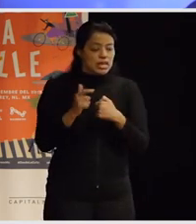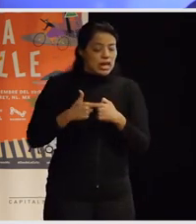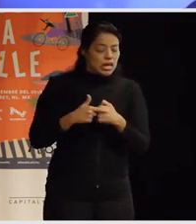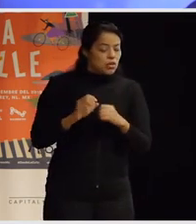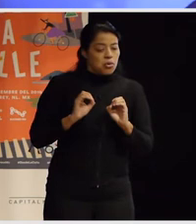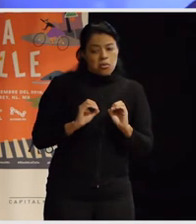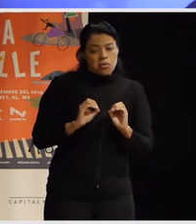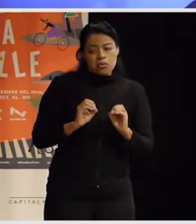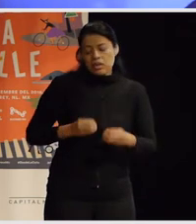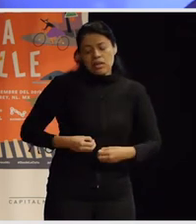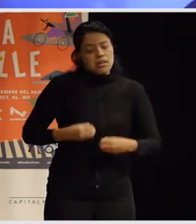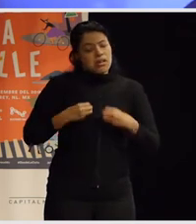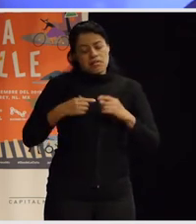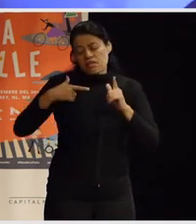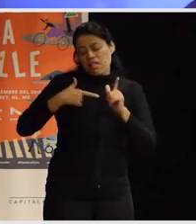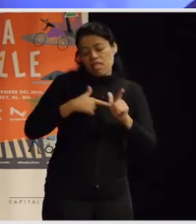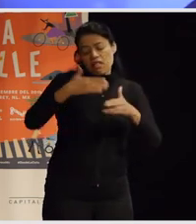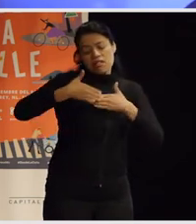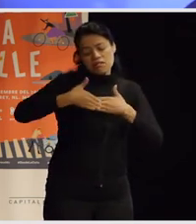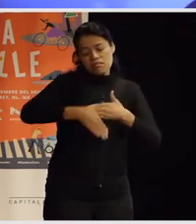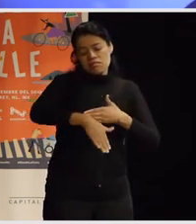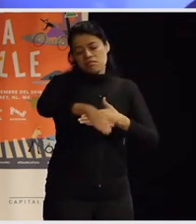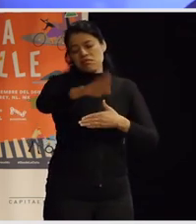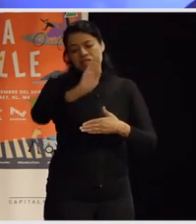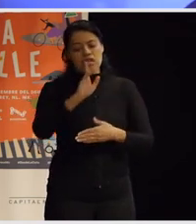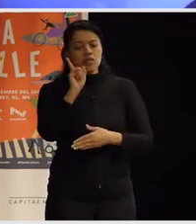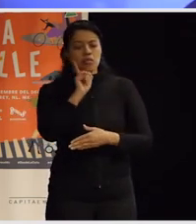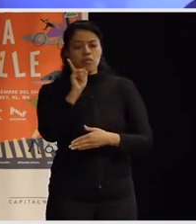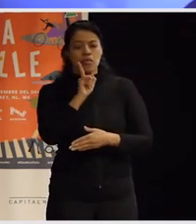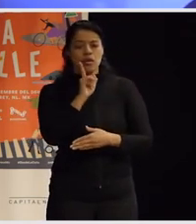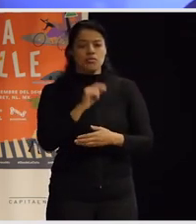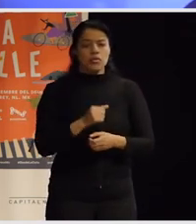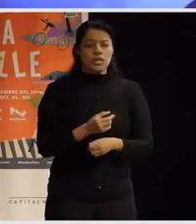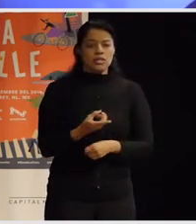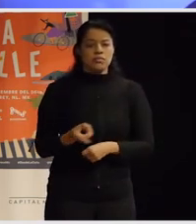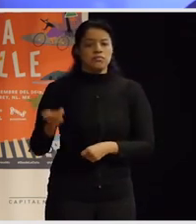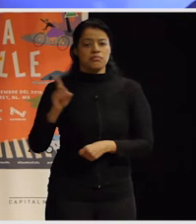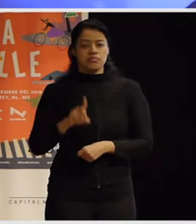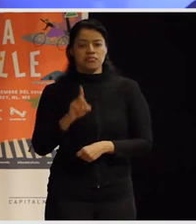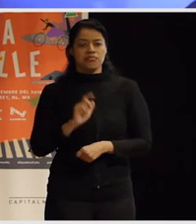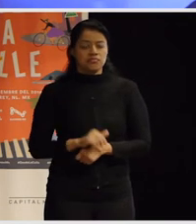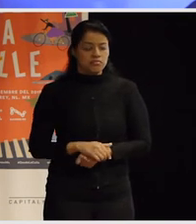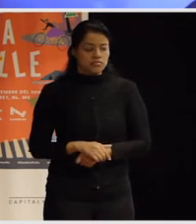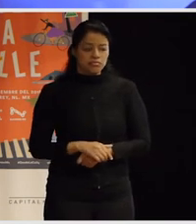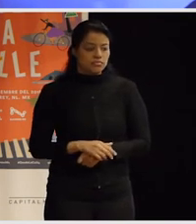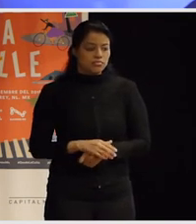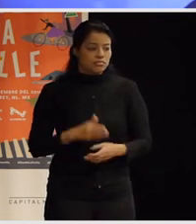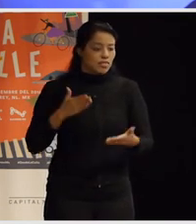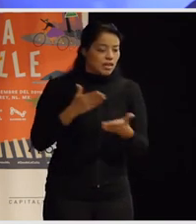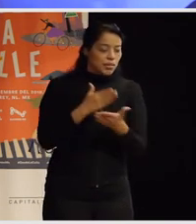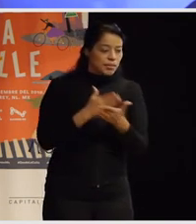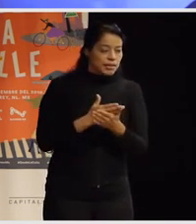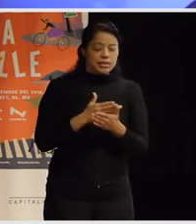solamente como que la vida siga su transcurso y como mujeres tomemos como más pues no sé nos metemos como